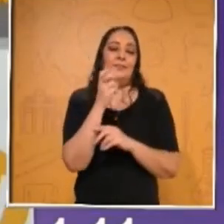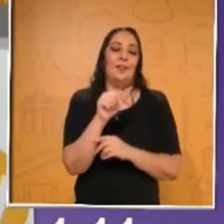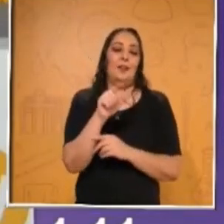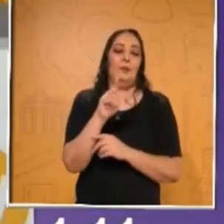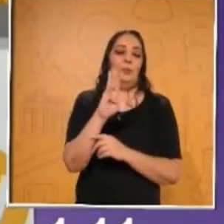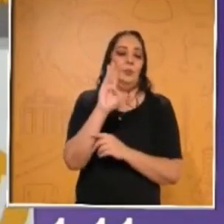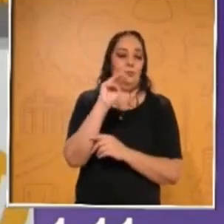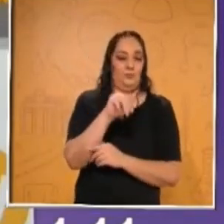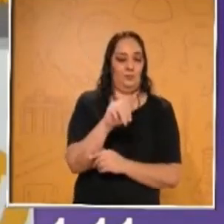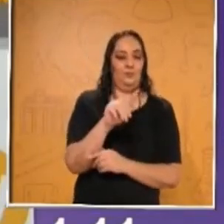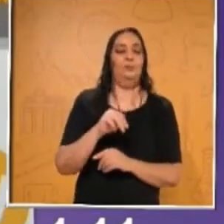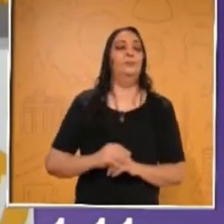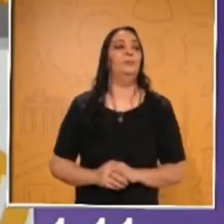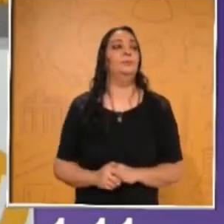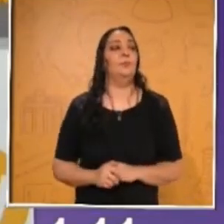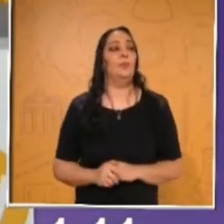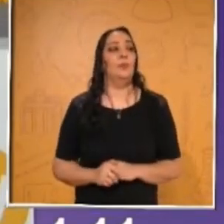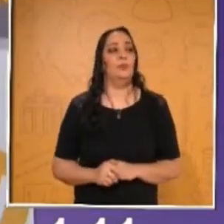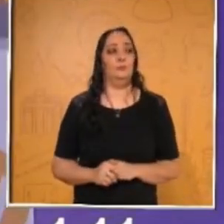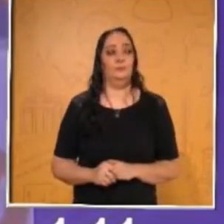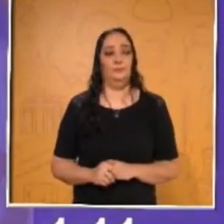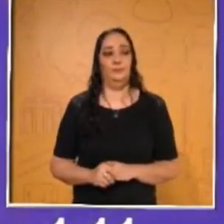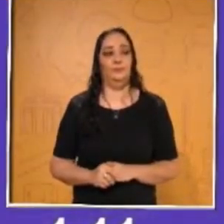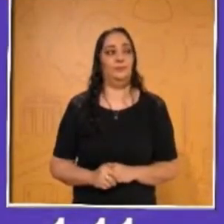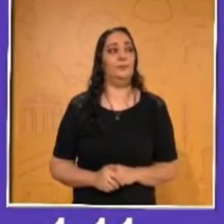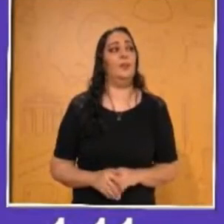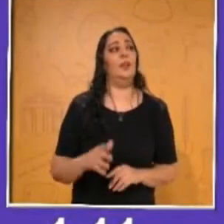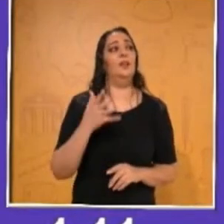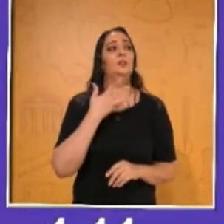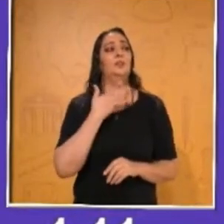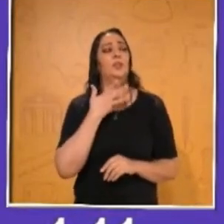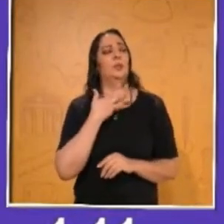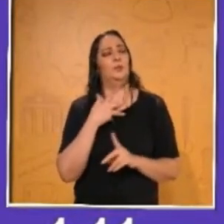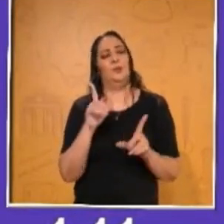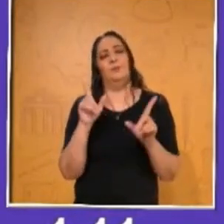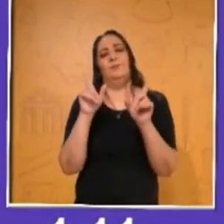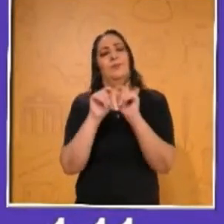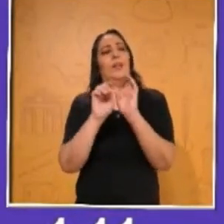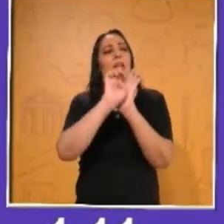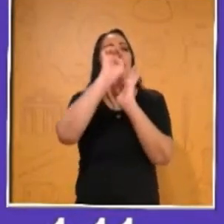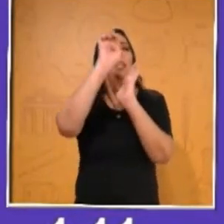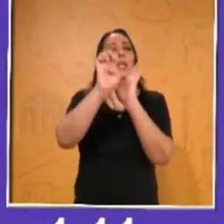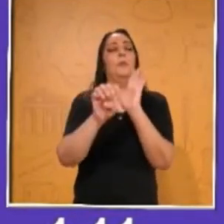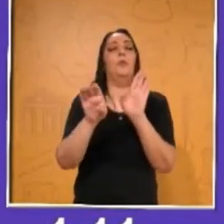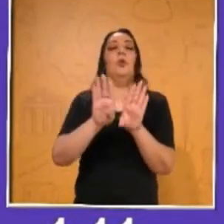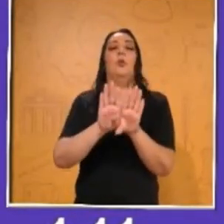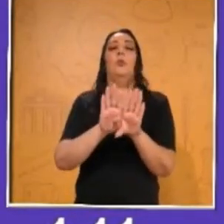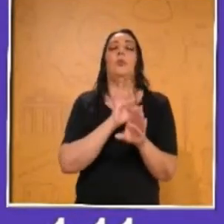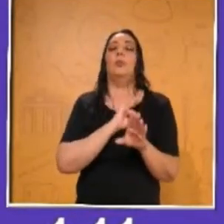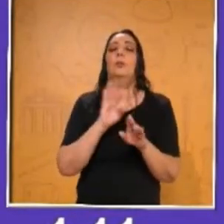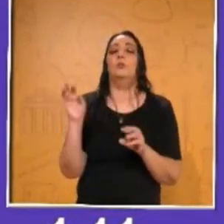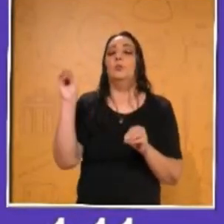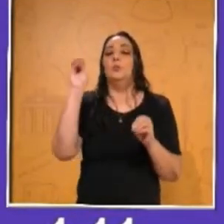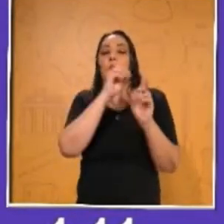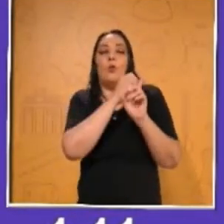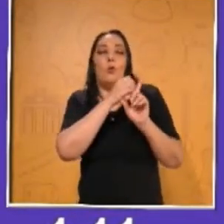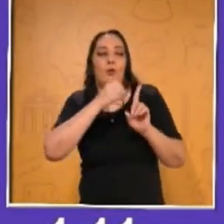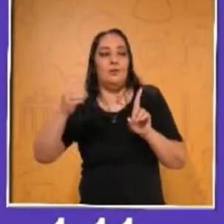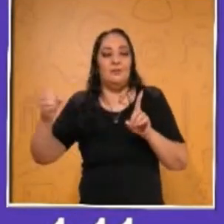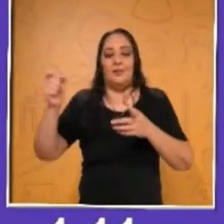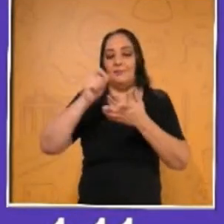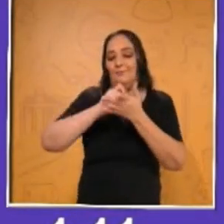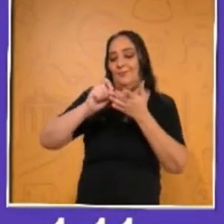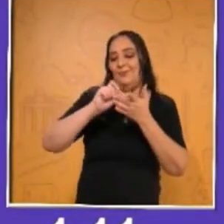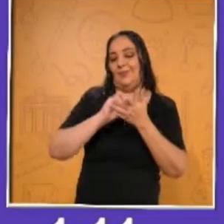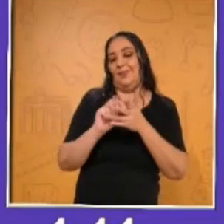Nos vamos a la diapositiva y aquí les traemos un breve ejemplo de cómo podemos organizar un texto por